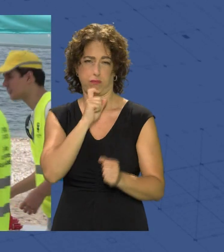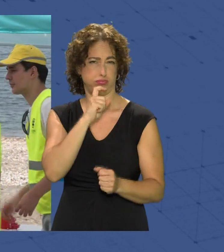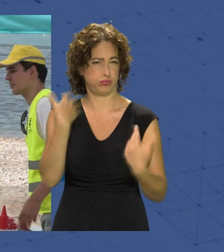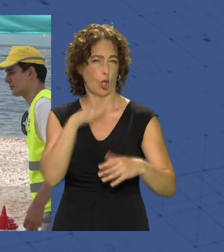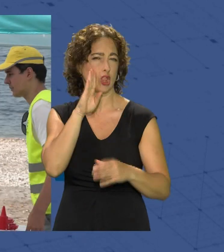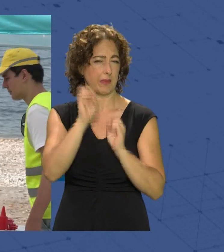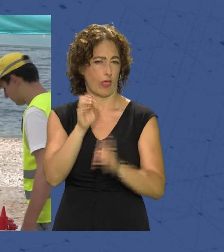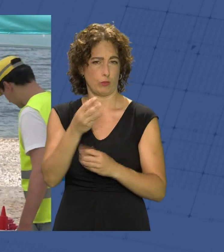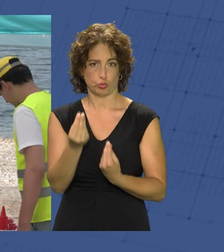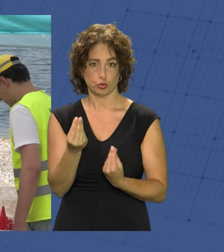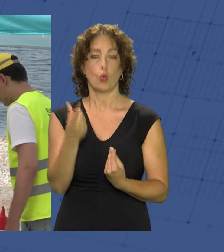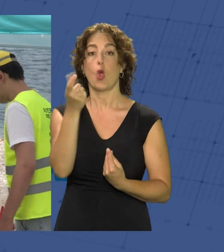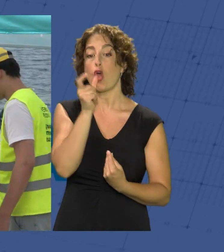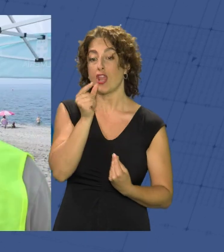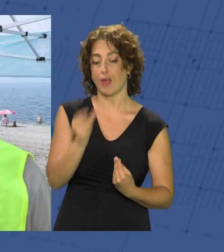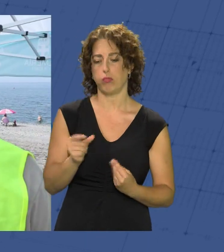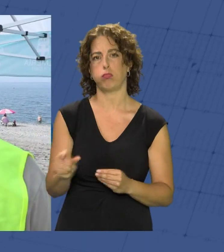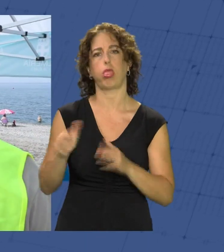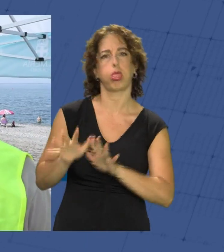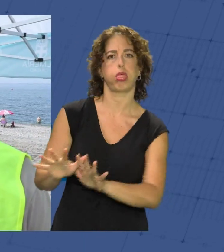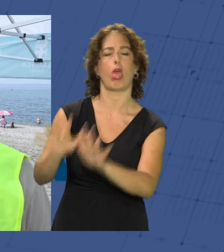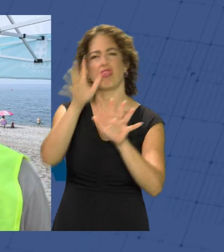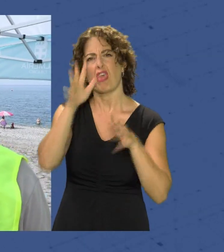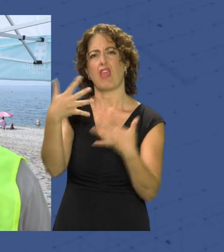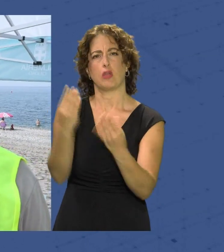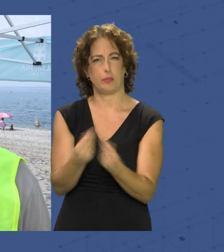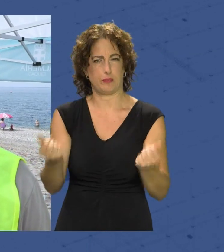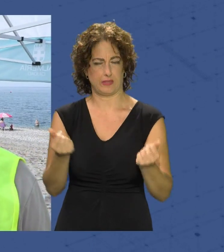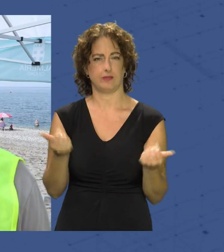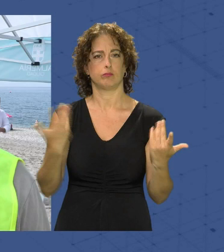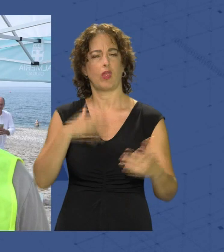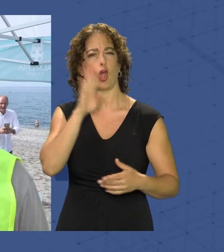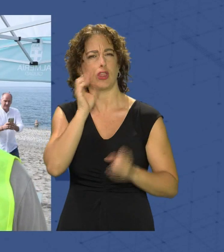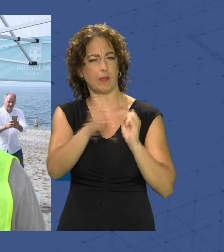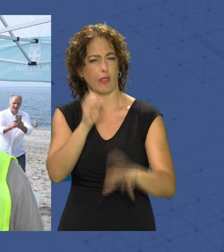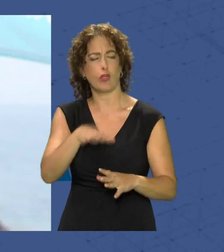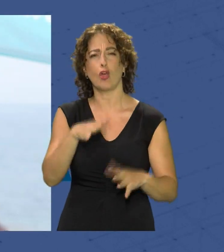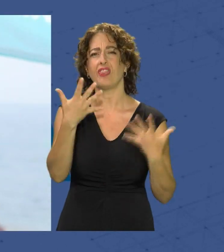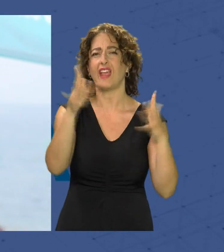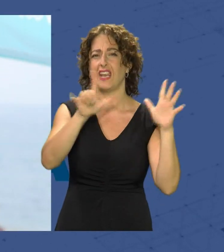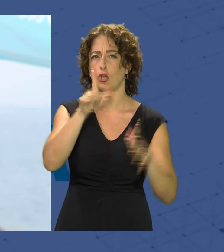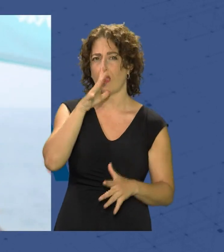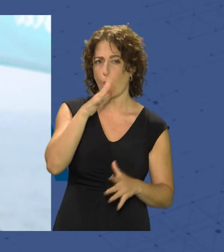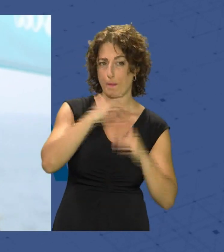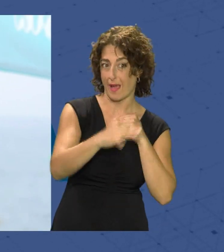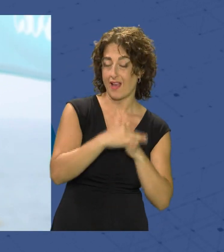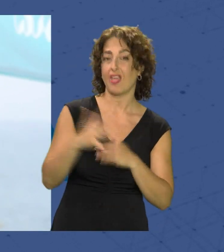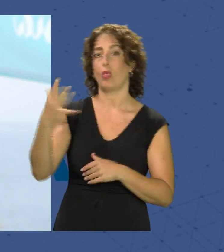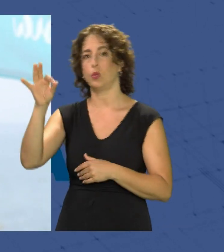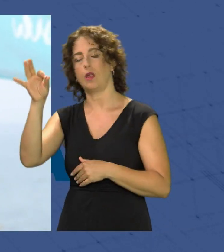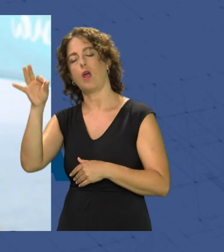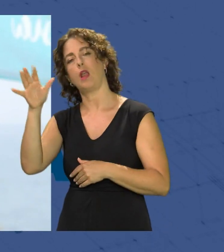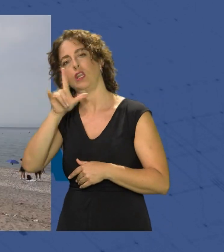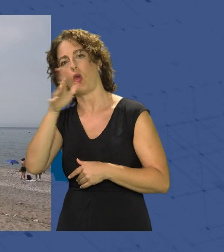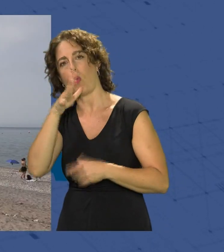del tabaco. Una colilla puede tardar hasta 10 años en desintegrarse y es capaz de contaminar hasta 10 litros de agua marina y hasta 50 litros de agua dulce.